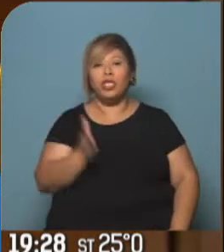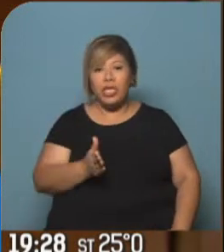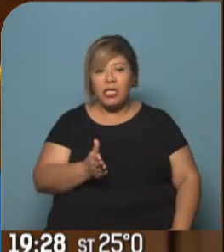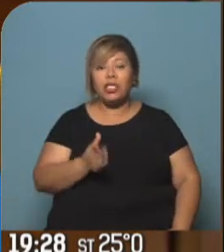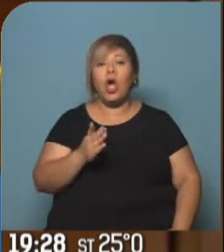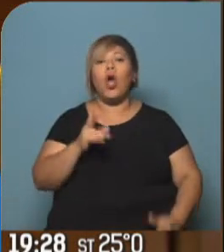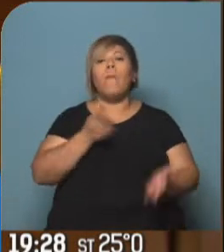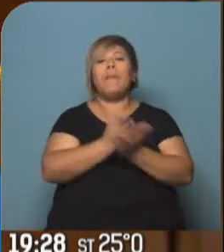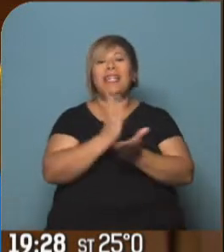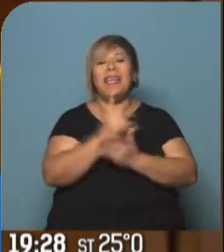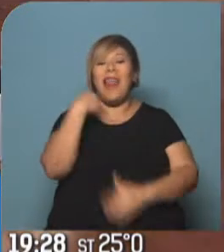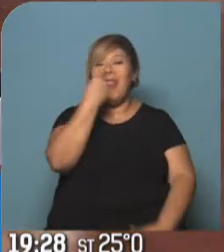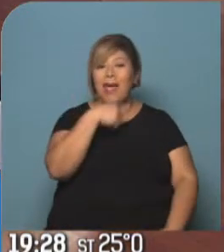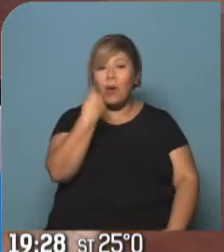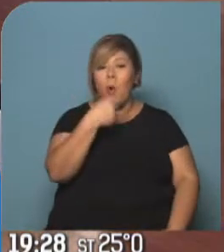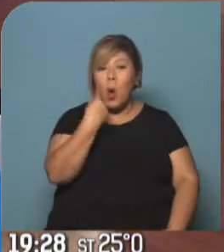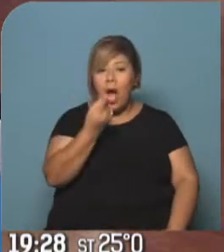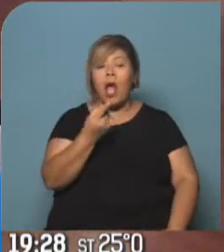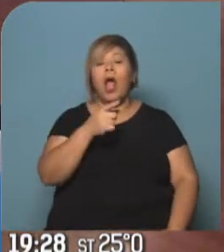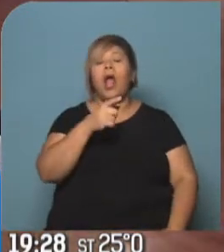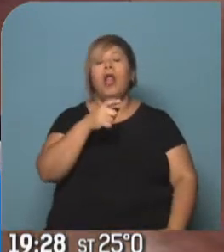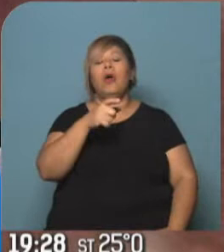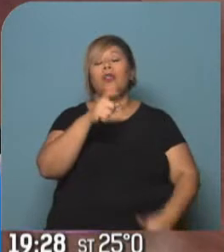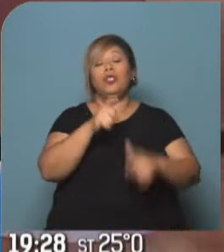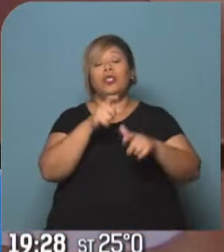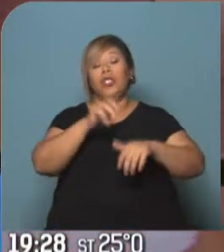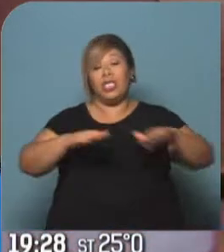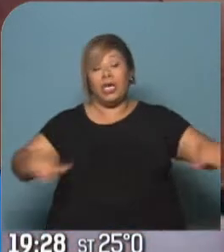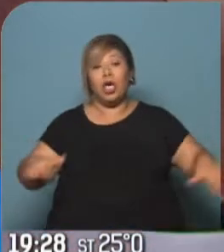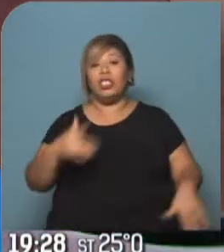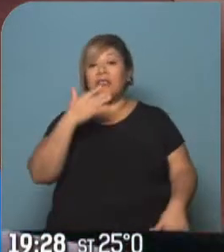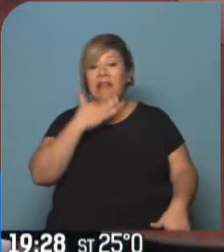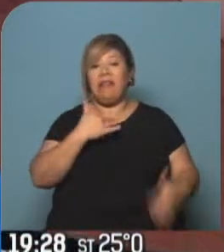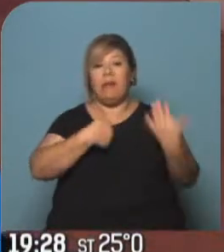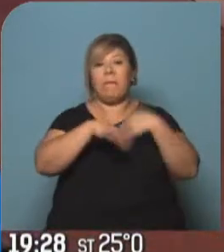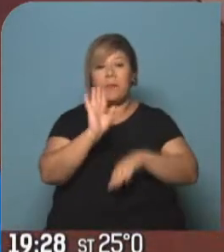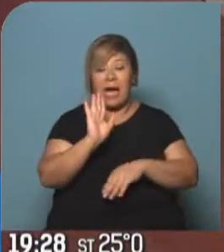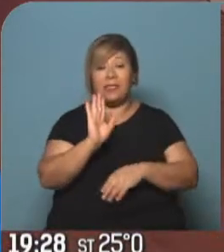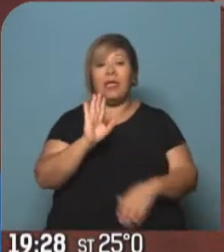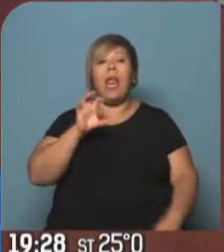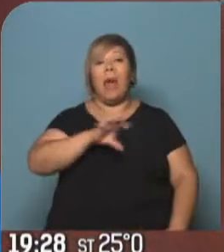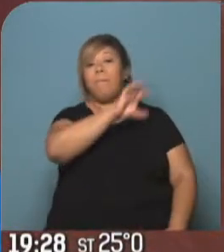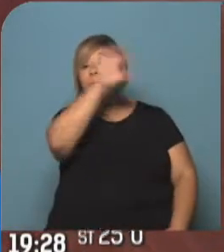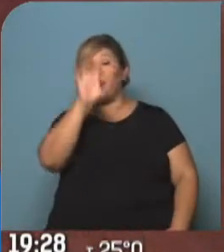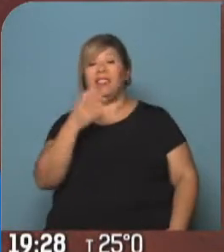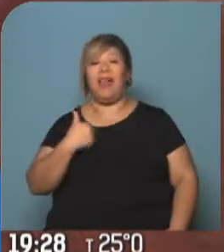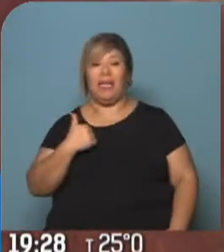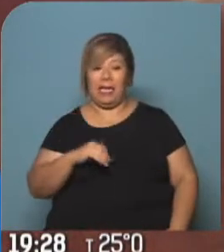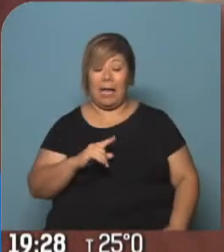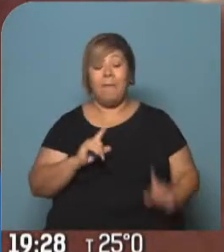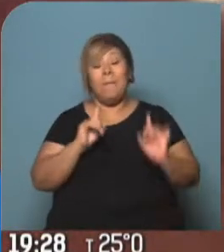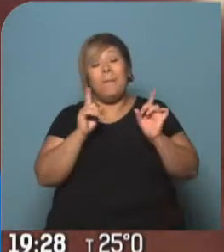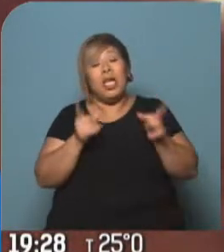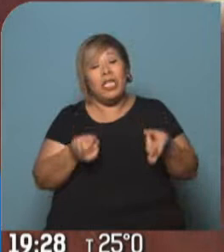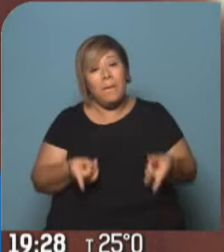en lengua, que eso es mucho en un periodo de dos años, en todo el país, en las 24 provincias argentinas, pero al mismo tiempo que disminuimos